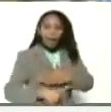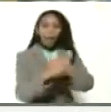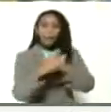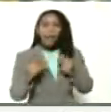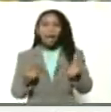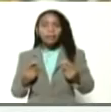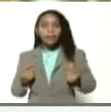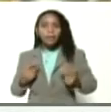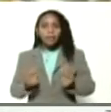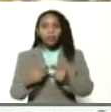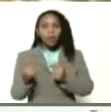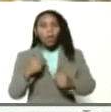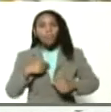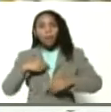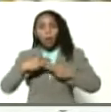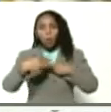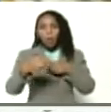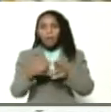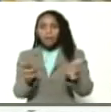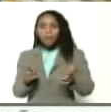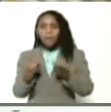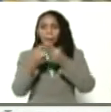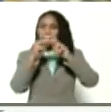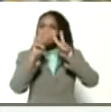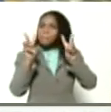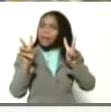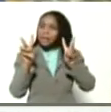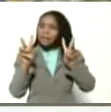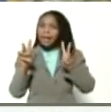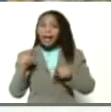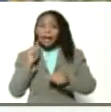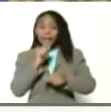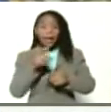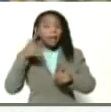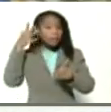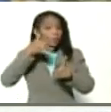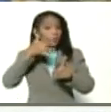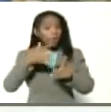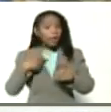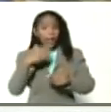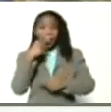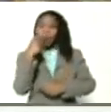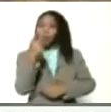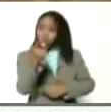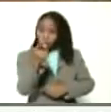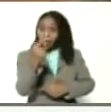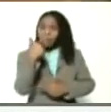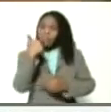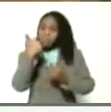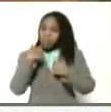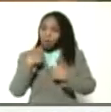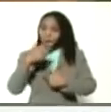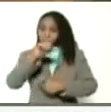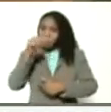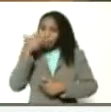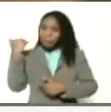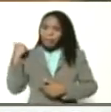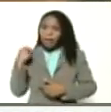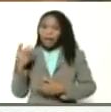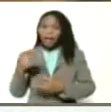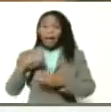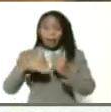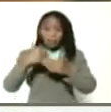activación de los cuadrantes de paz que fue una de las instrucciones que usted también la semana pasada nos daba al día siguiente ya.